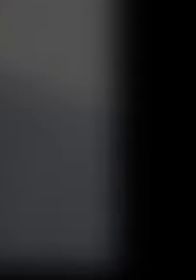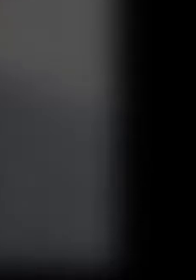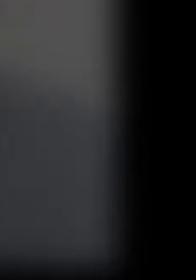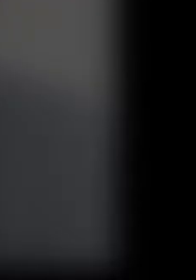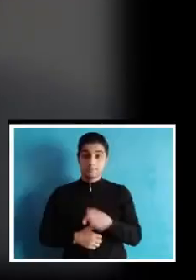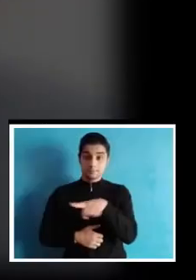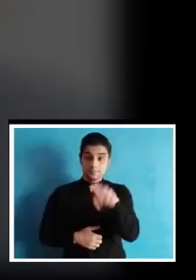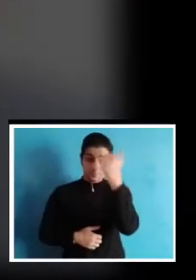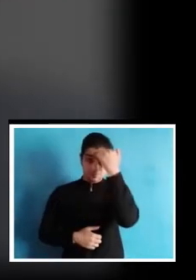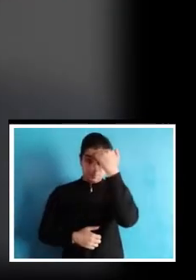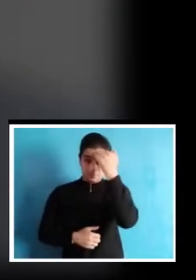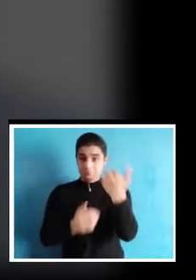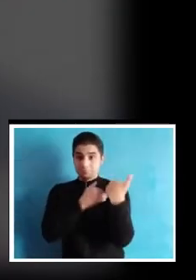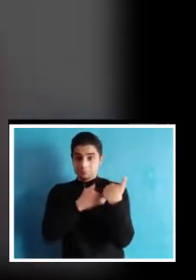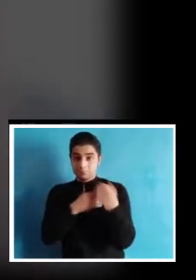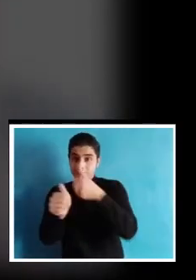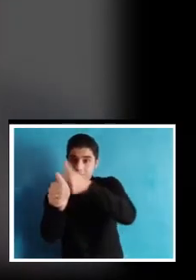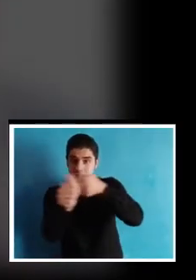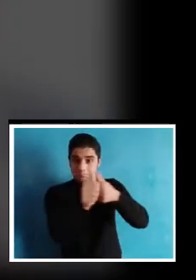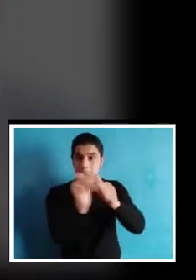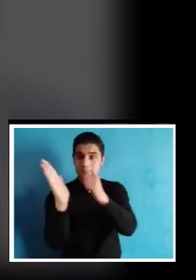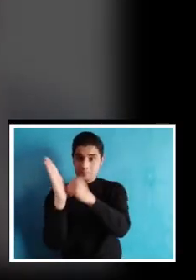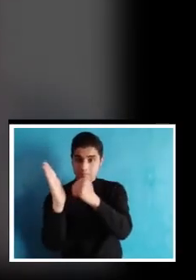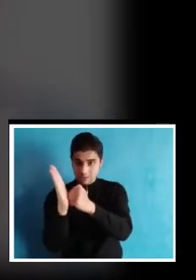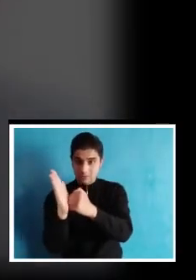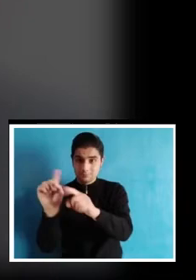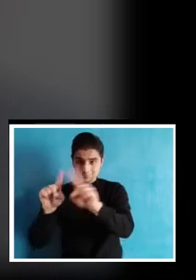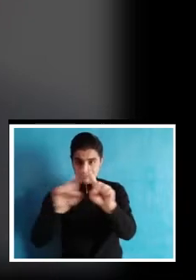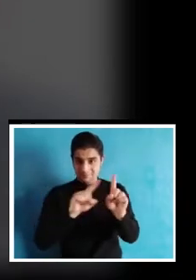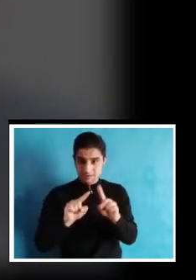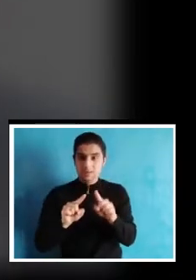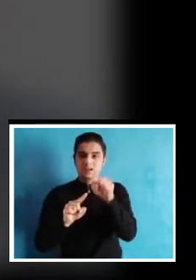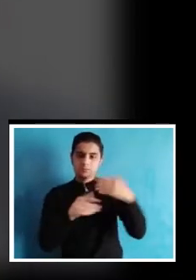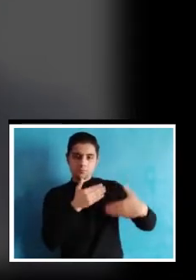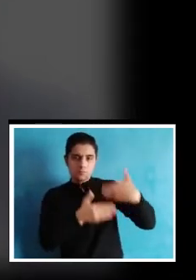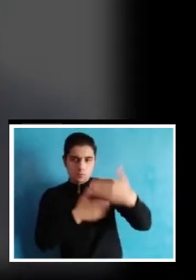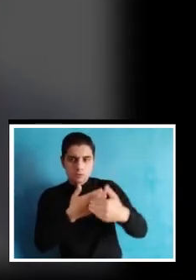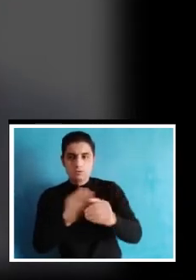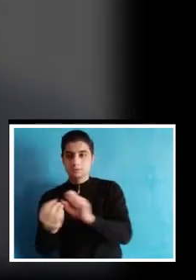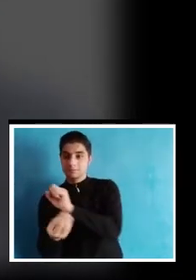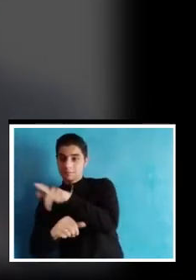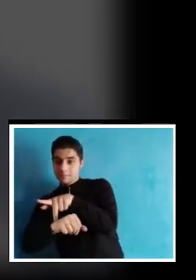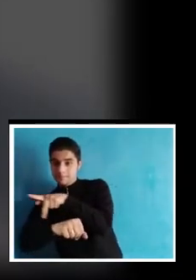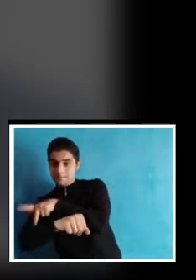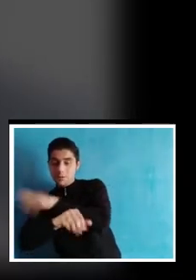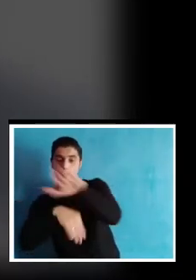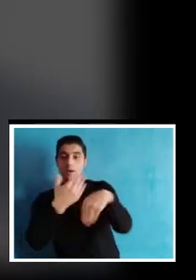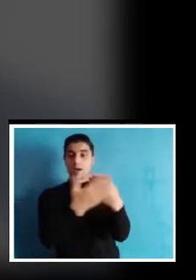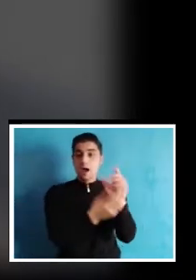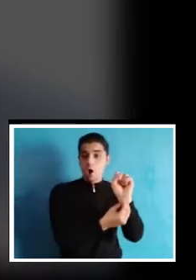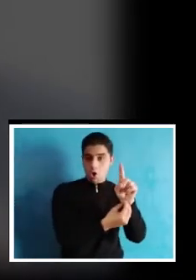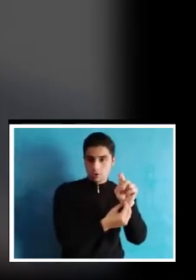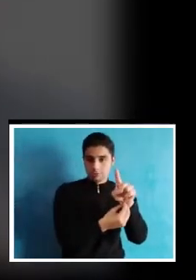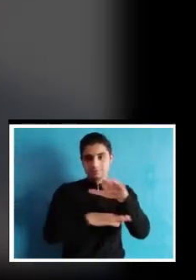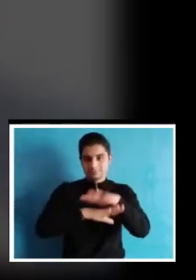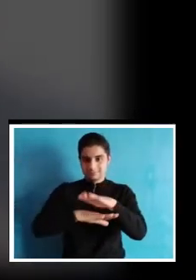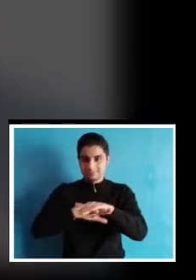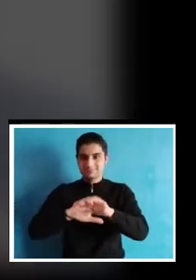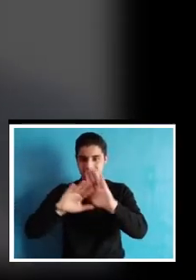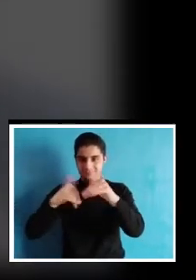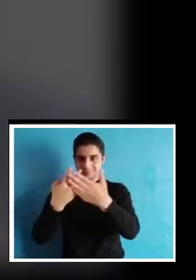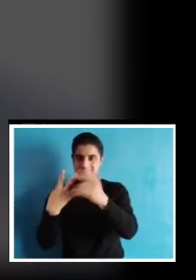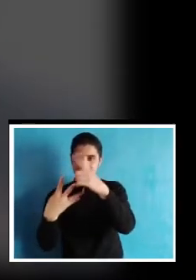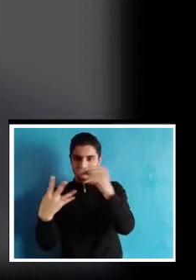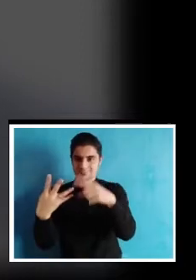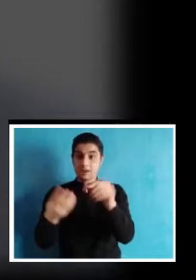Los docentes titulares de las diferentes asignaturas y que acompañan procesos desde preescolar hasta once en la jornada